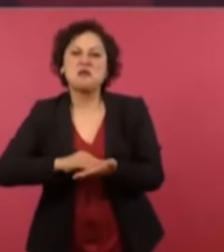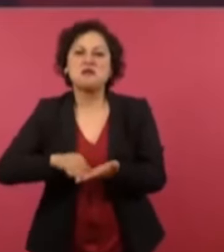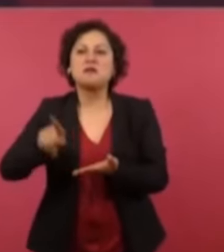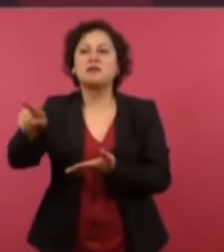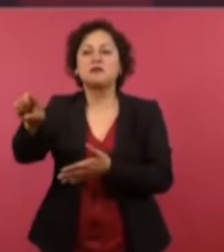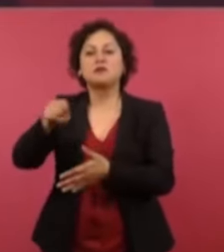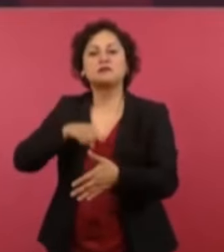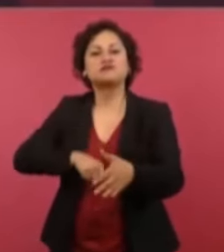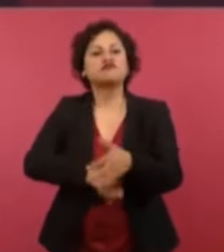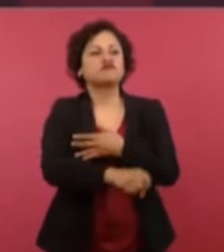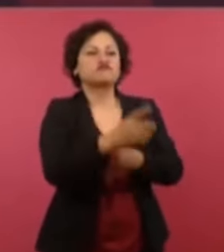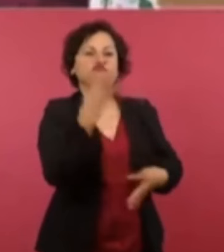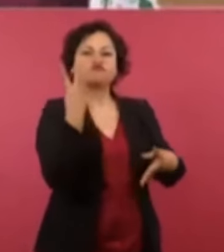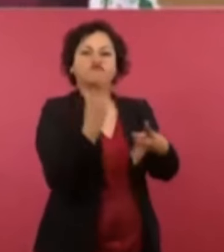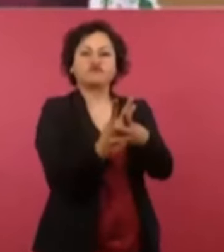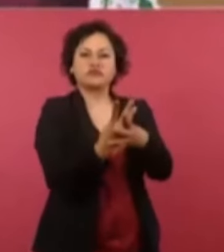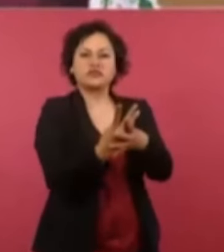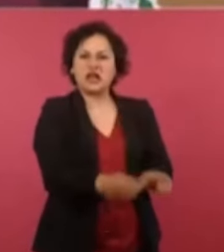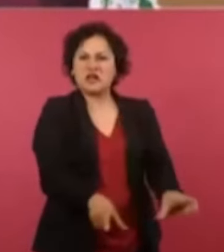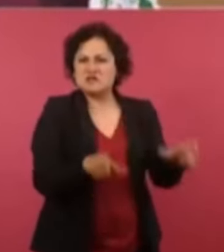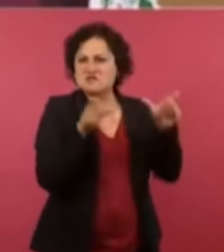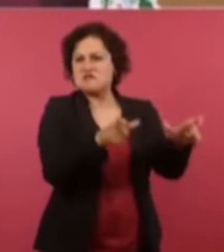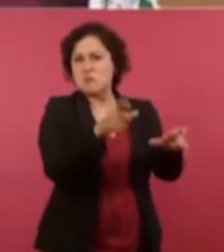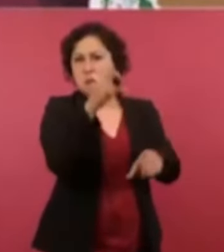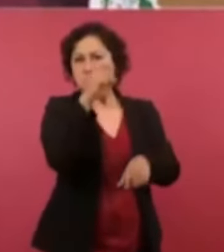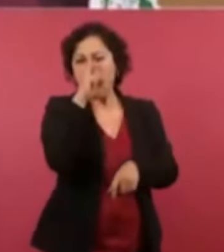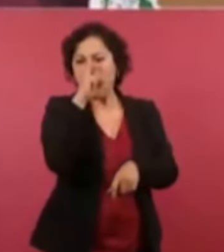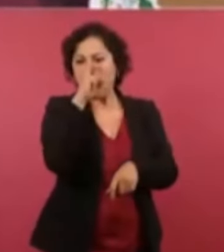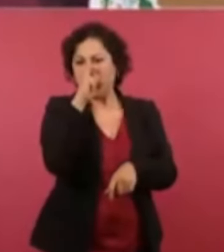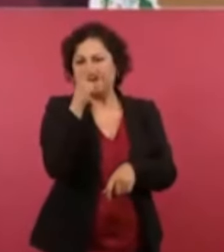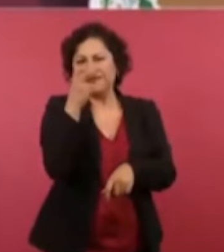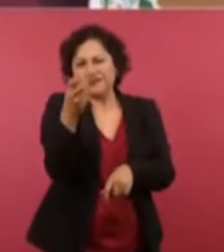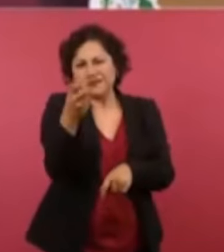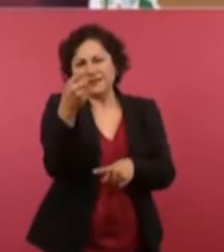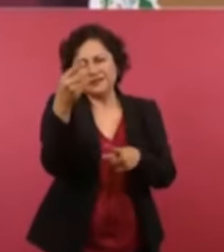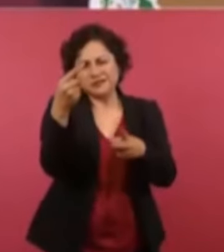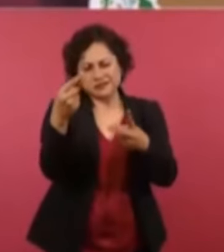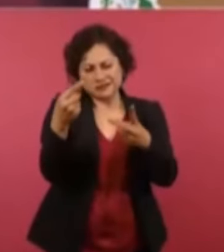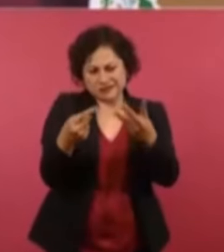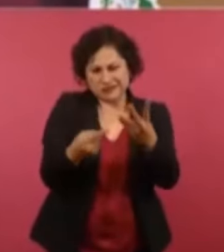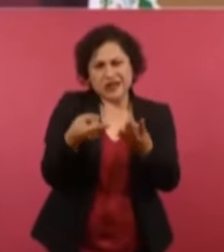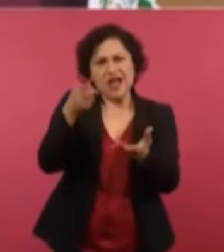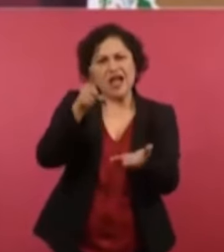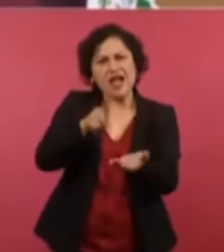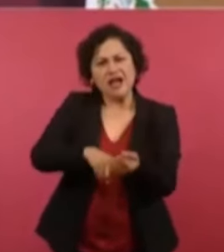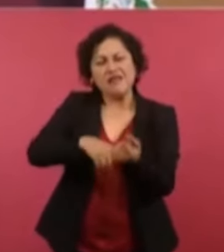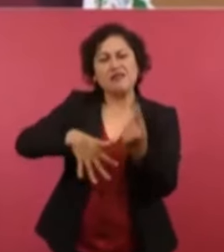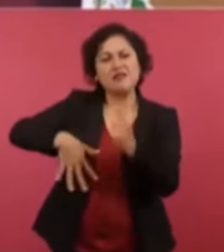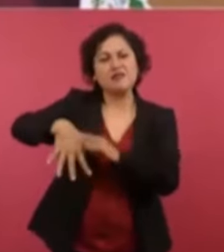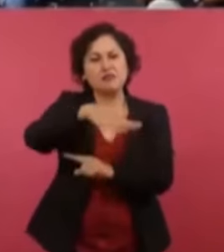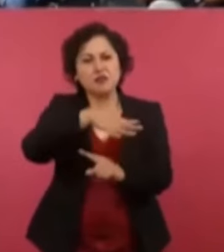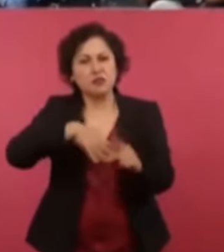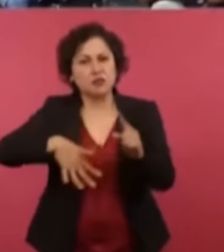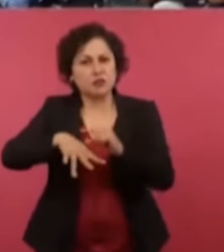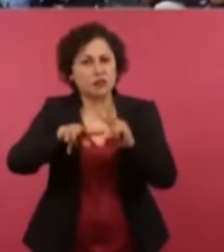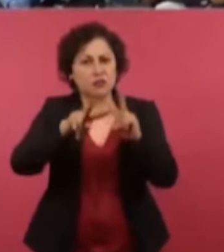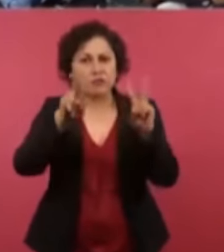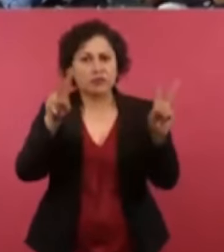alta seguridad, entonces todo ese ambiente que se da